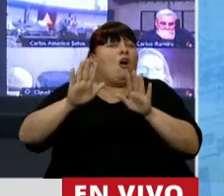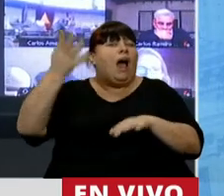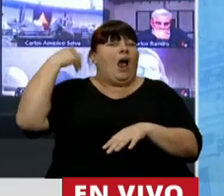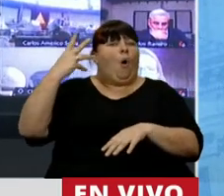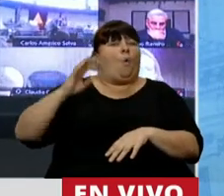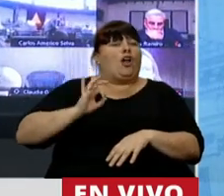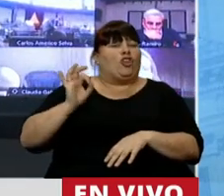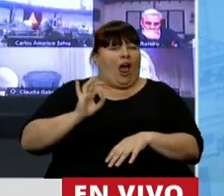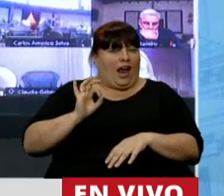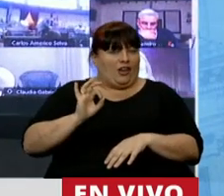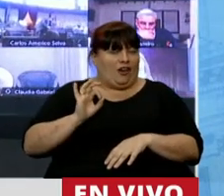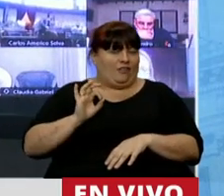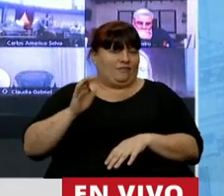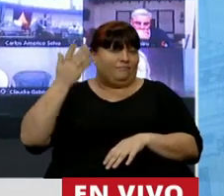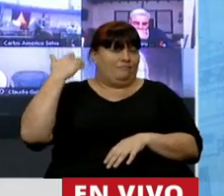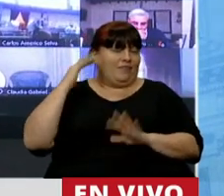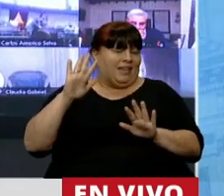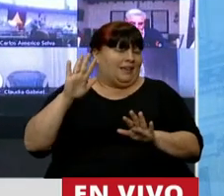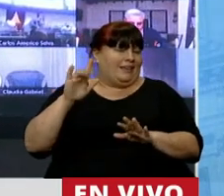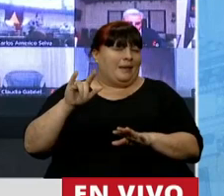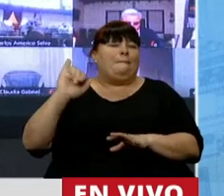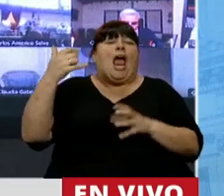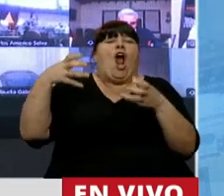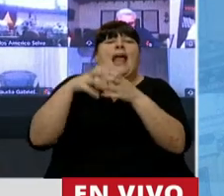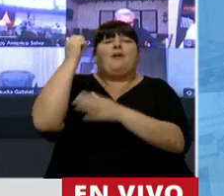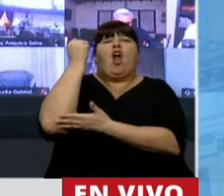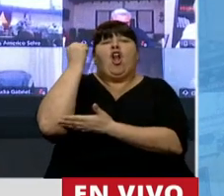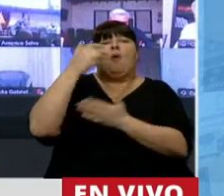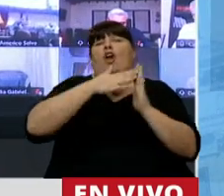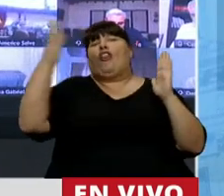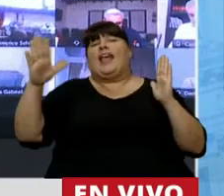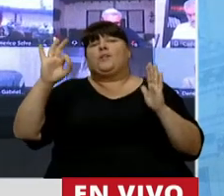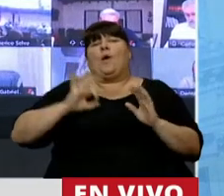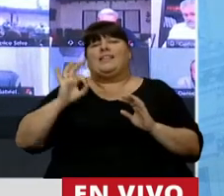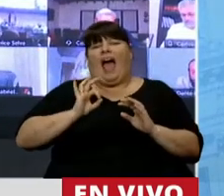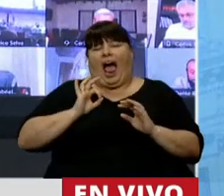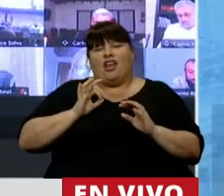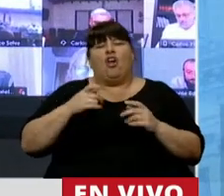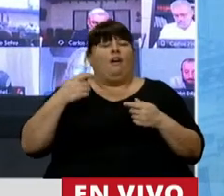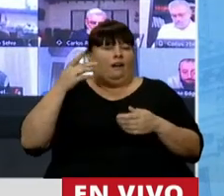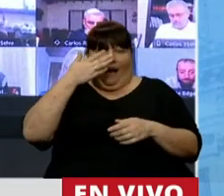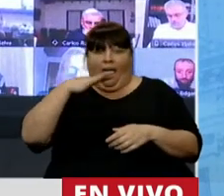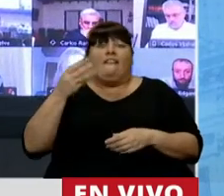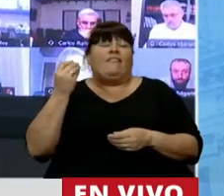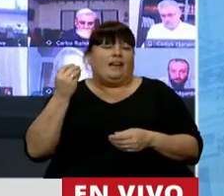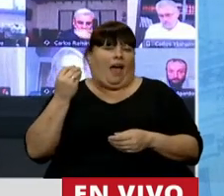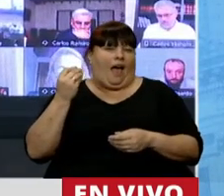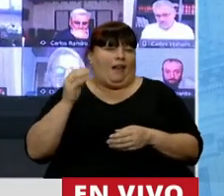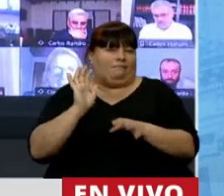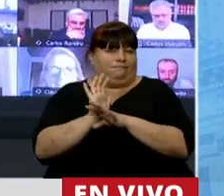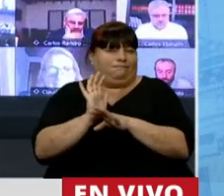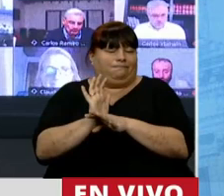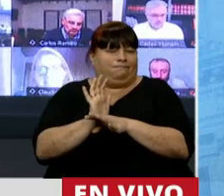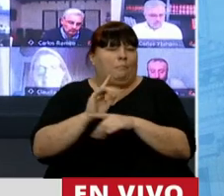los 4 años, donde el mejor equipo económico de los últimos 50 años les aplicó una